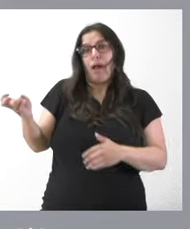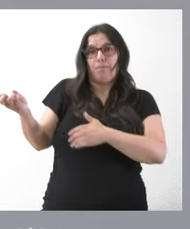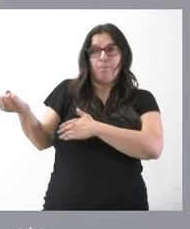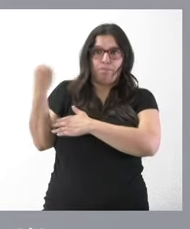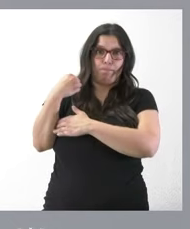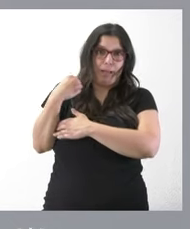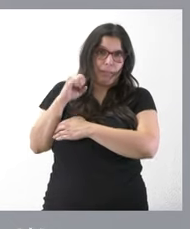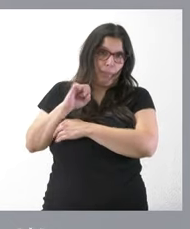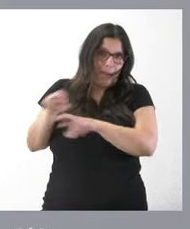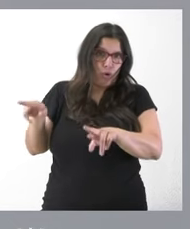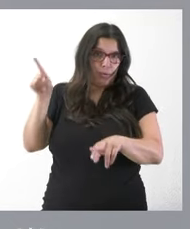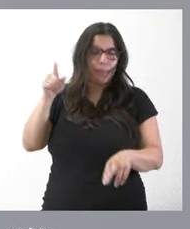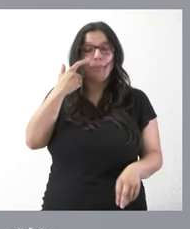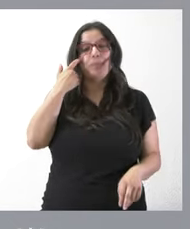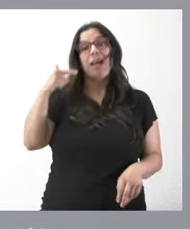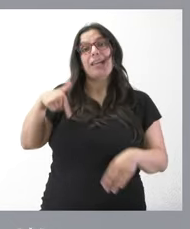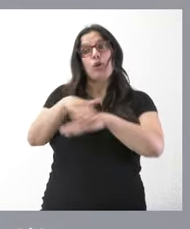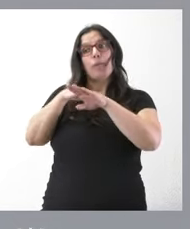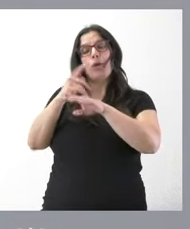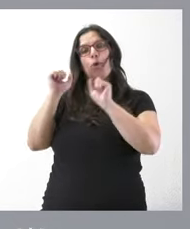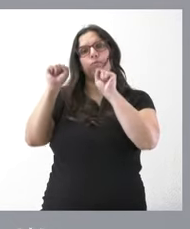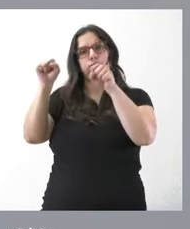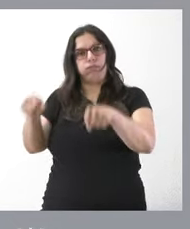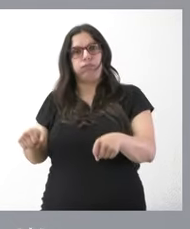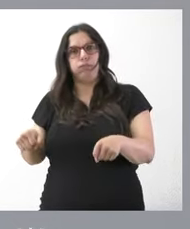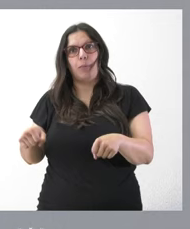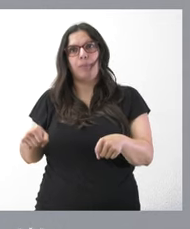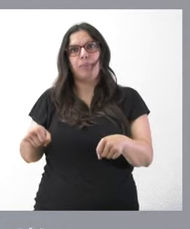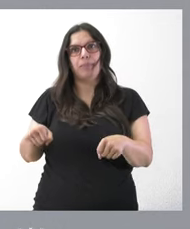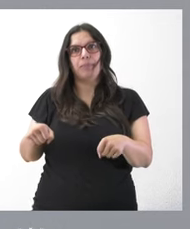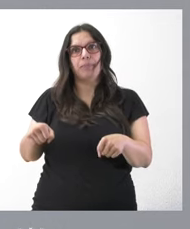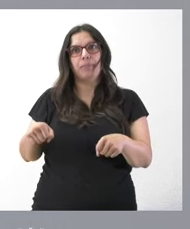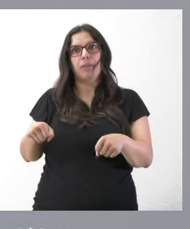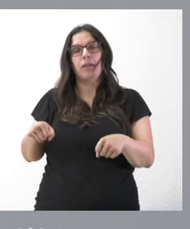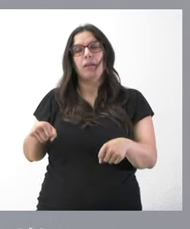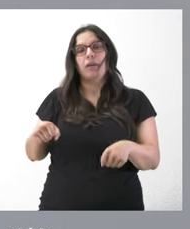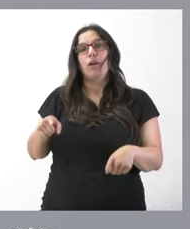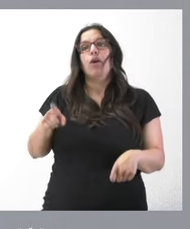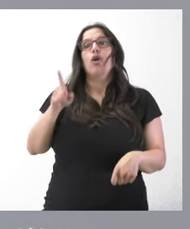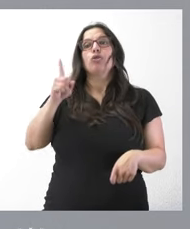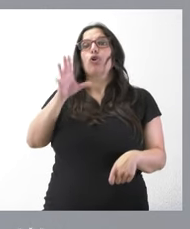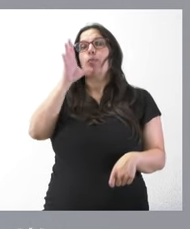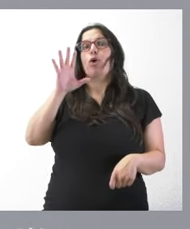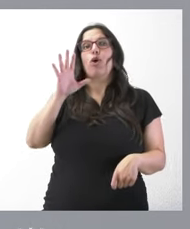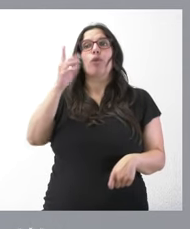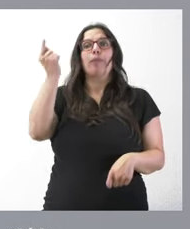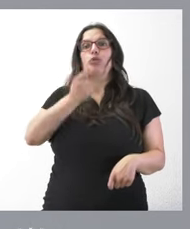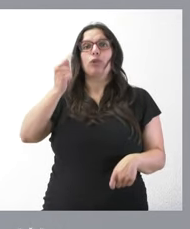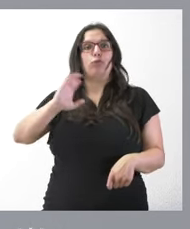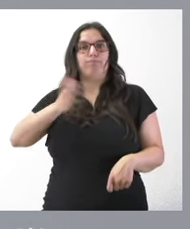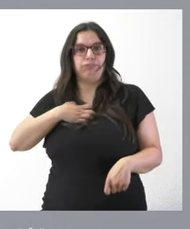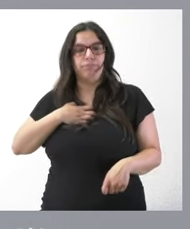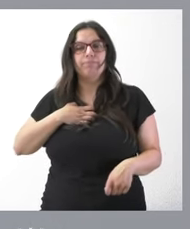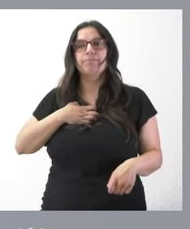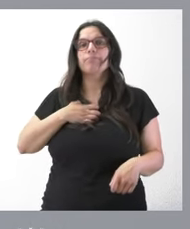que el gobierno tiene aquí un retraso que no es imputable solo a la incapacidad de no haber hecho presupuestos ni siquiera la